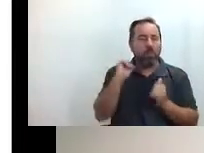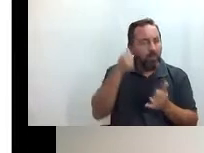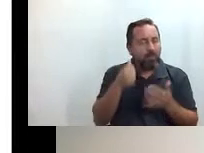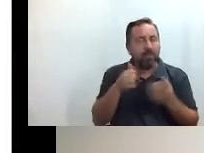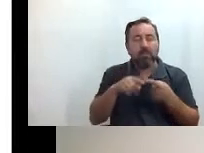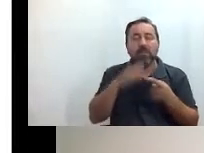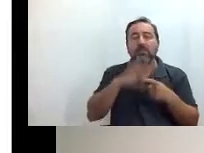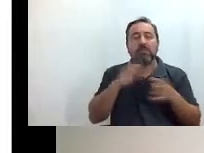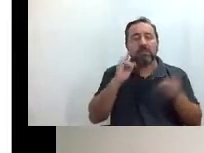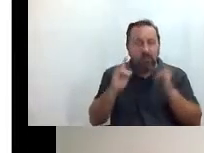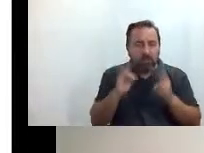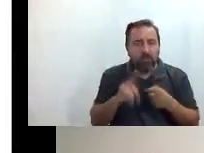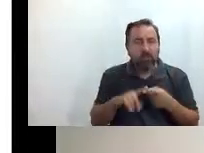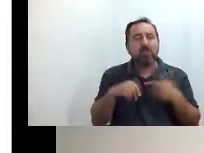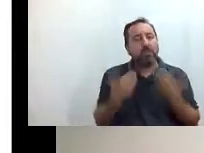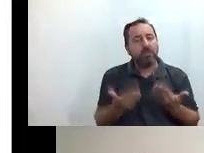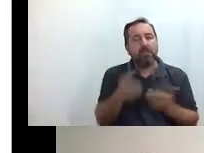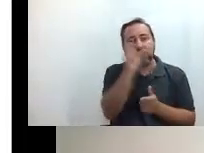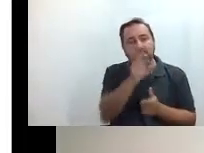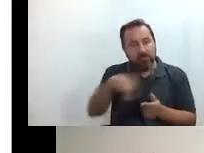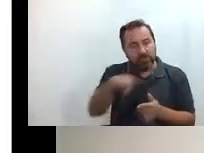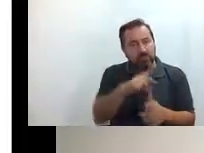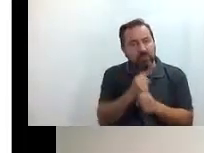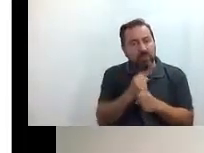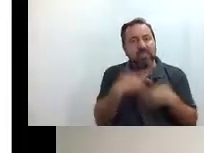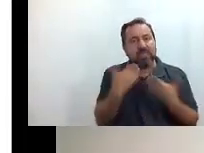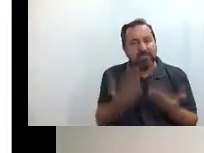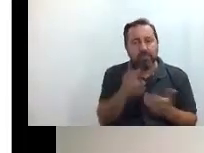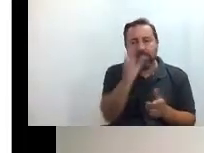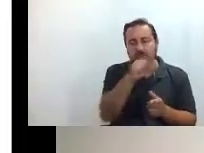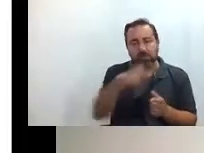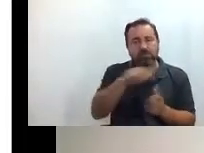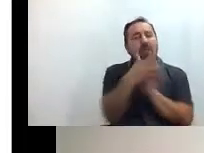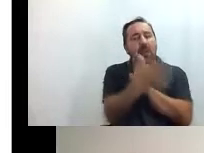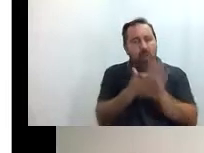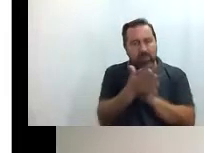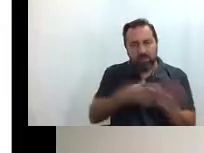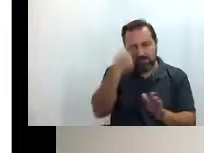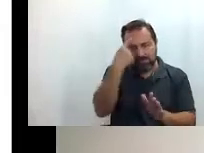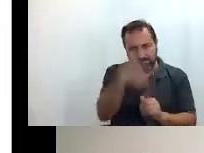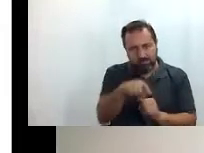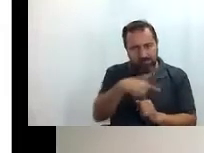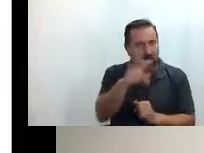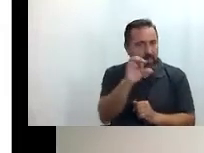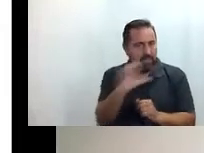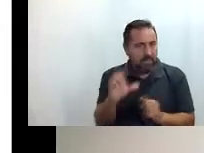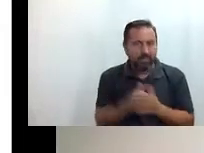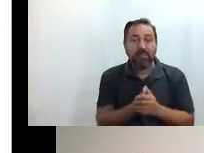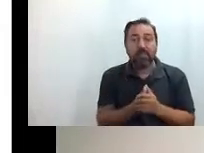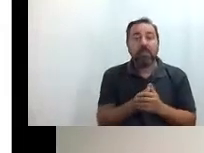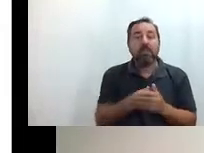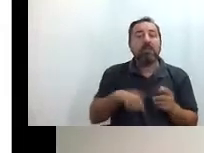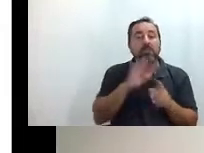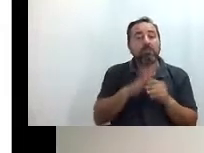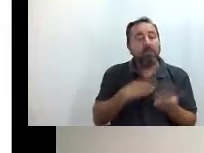interferencias. Tenemos personal. Siempre está atendido por personal que habla lengua de signos española. Todos nuestros